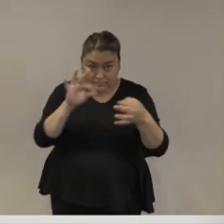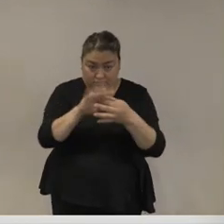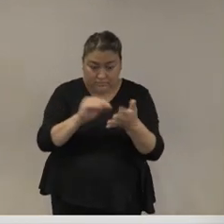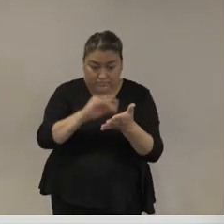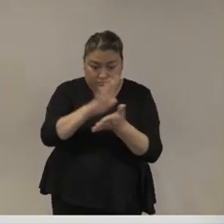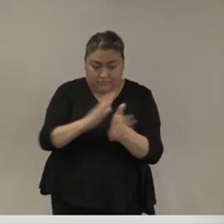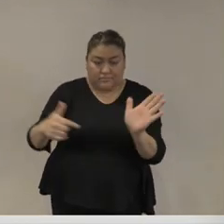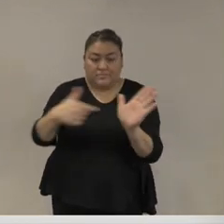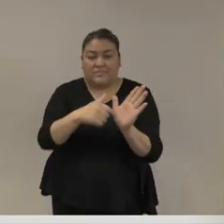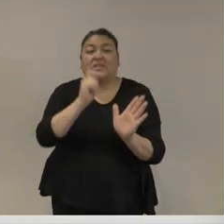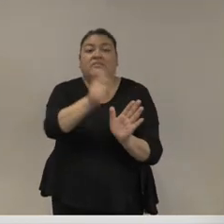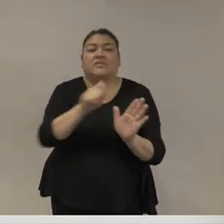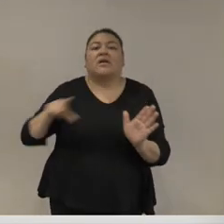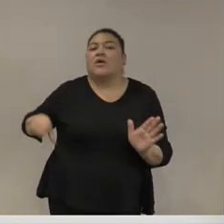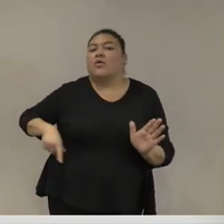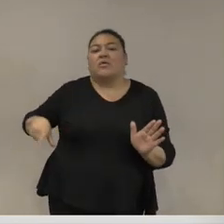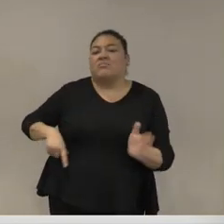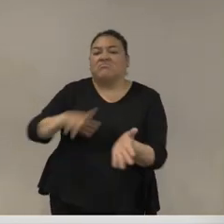de Estado